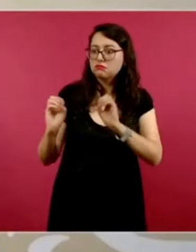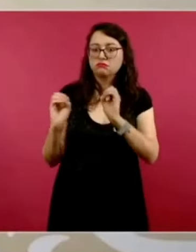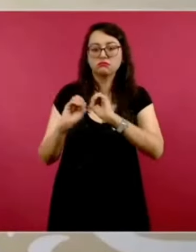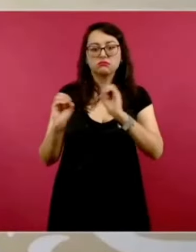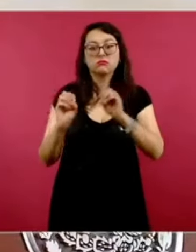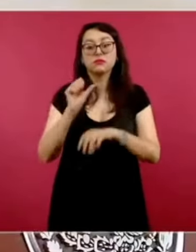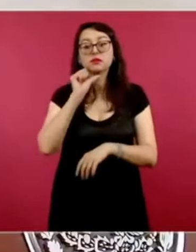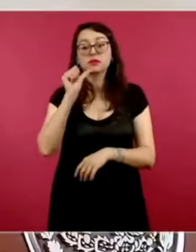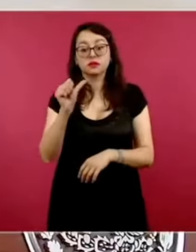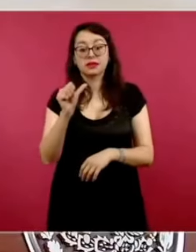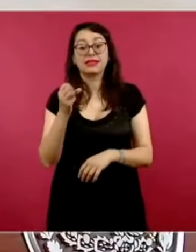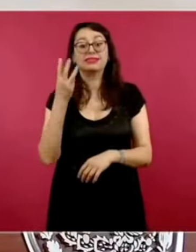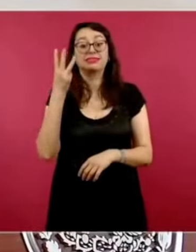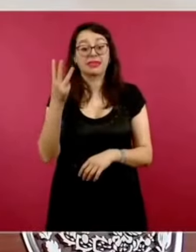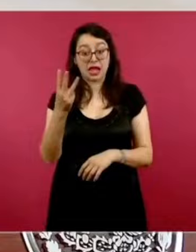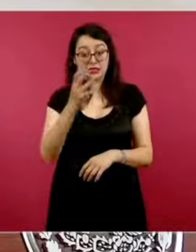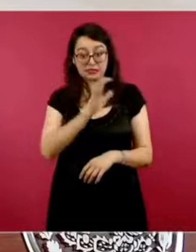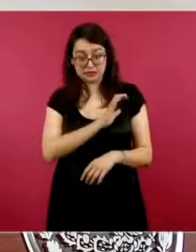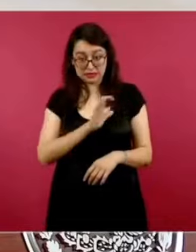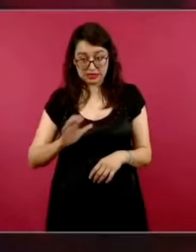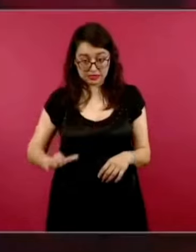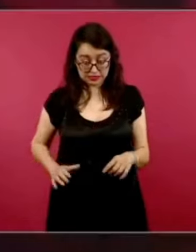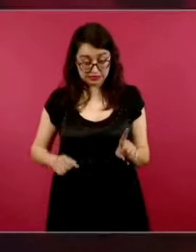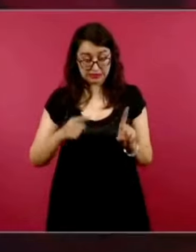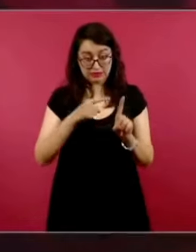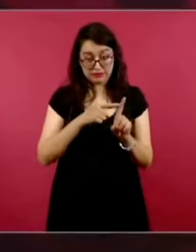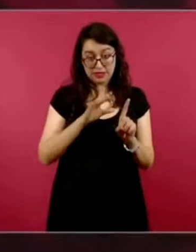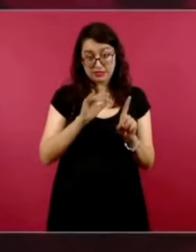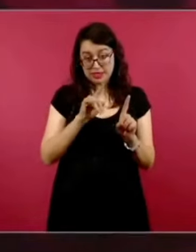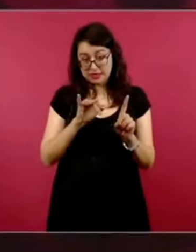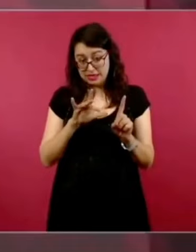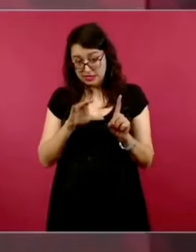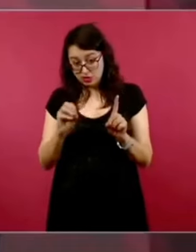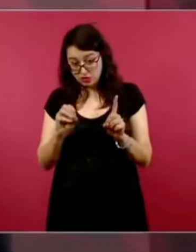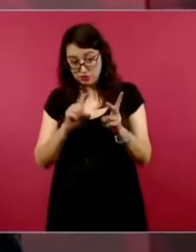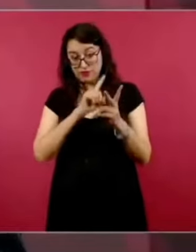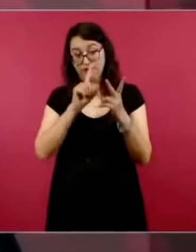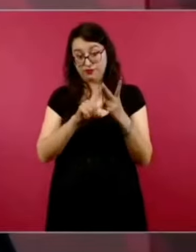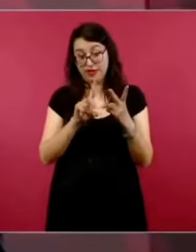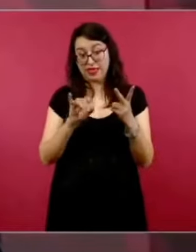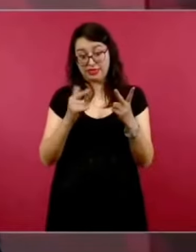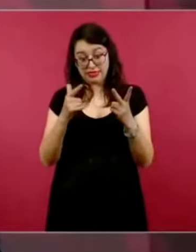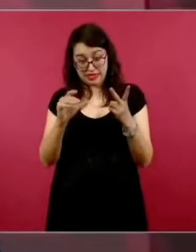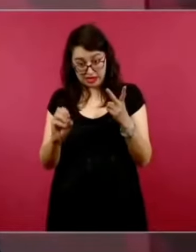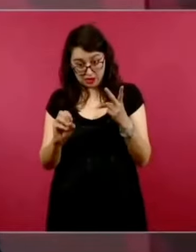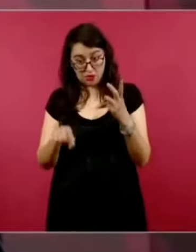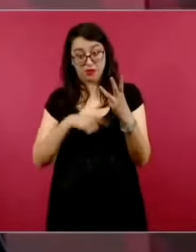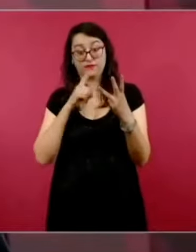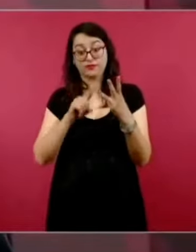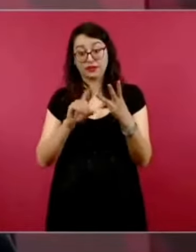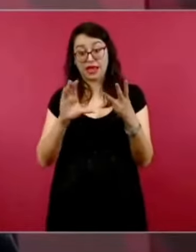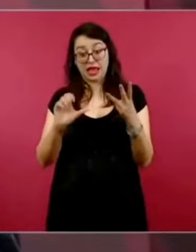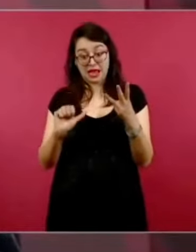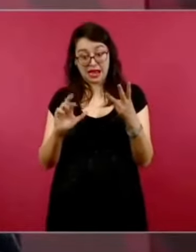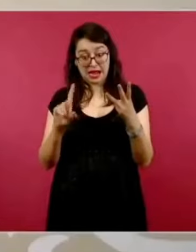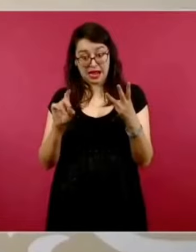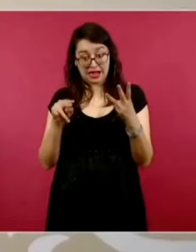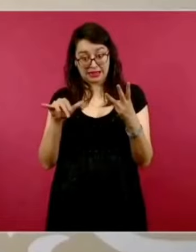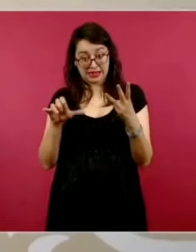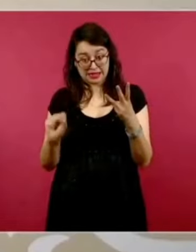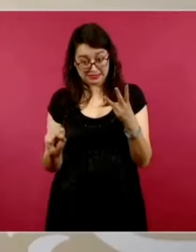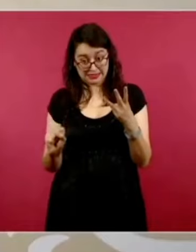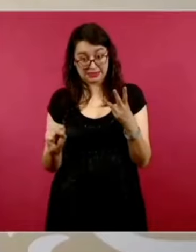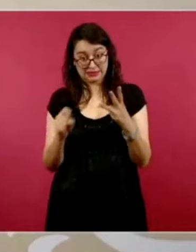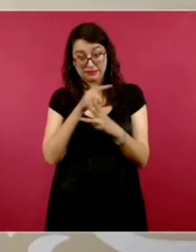Cedillo, Diego y el ingeniero Cárdenas, 94.